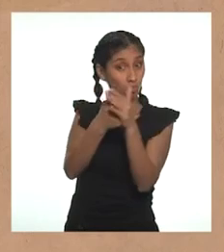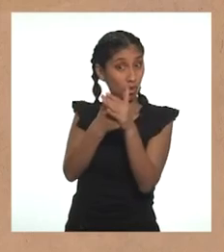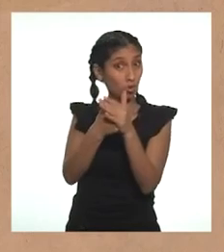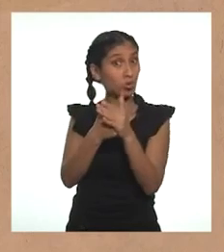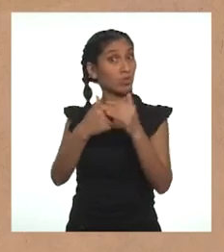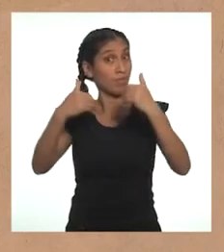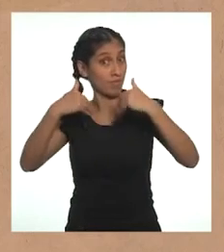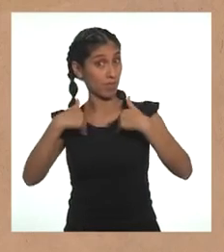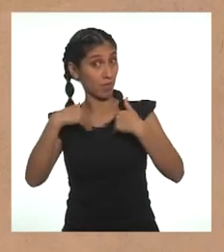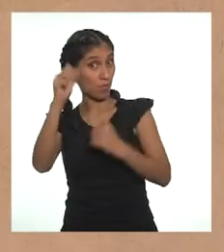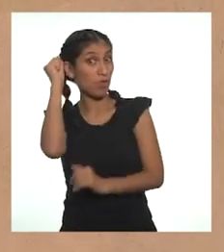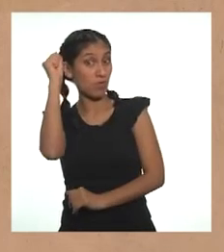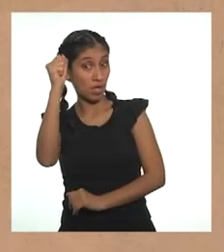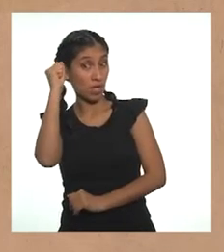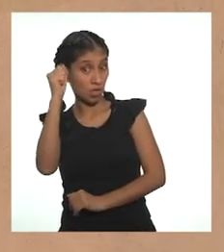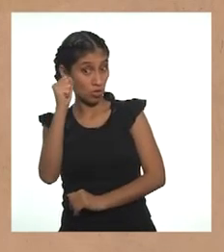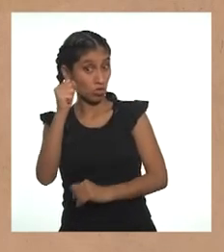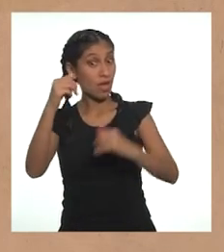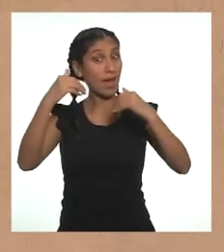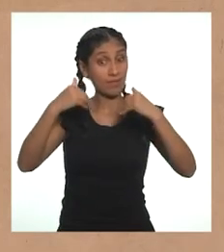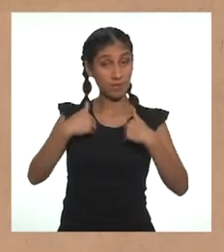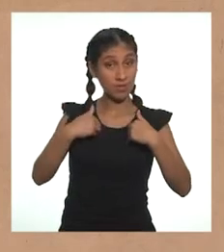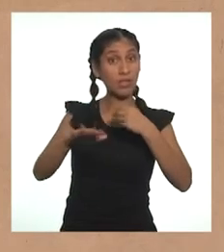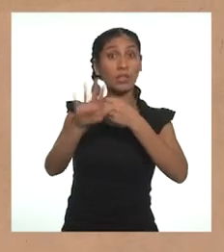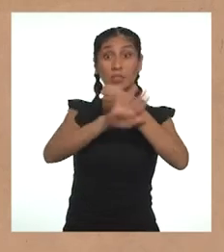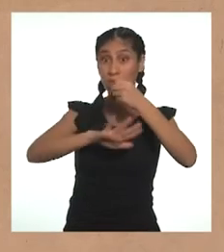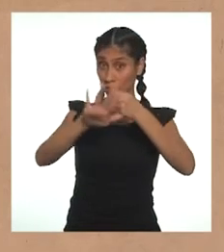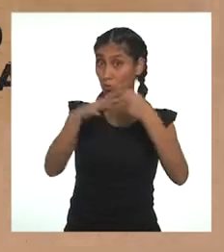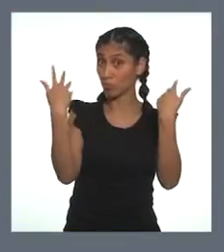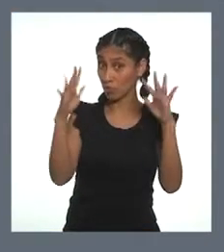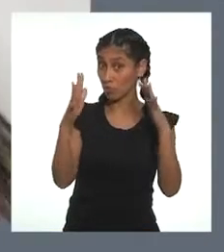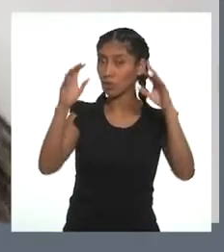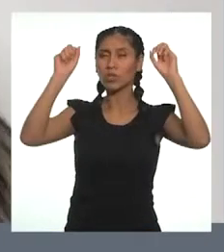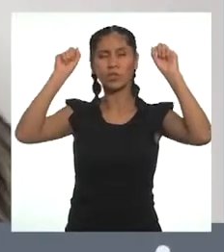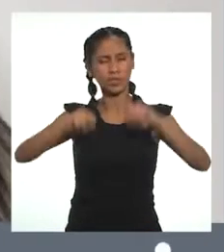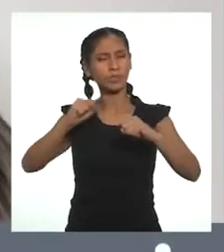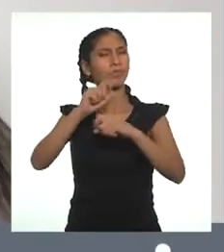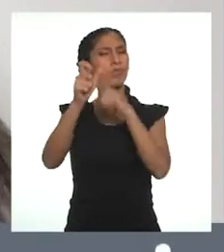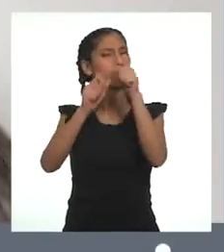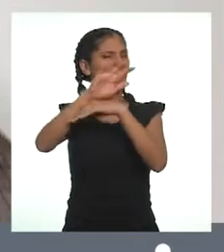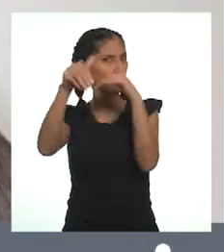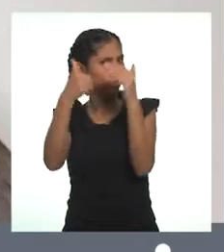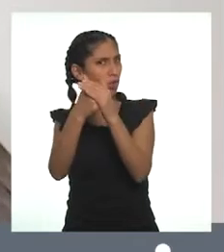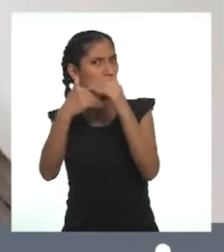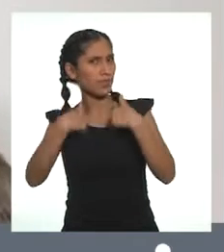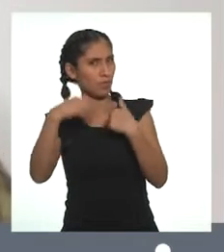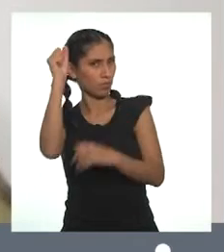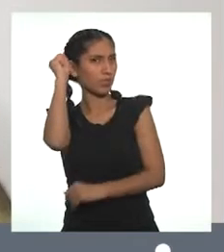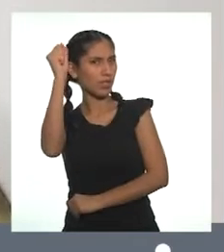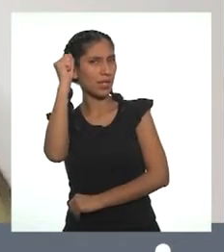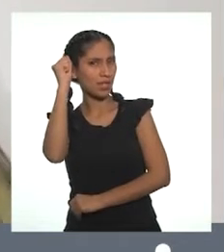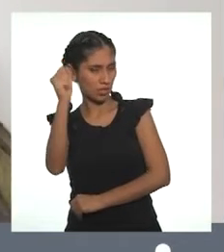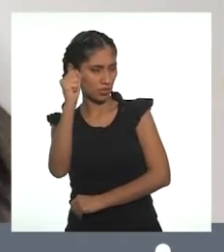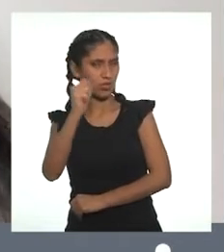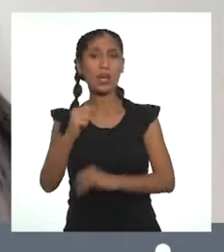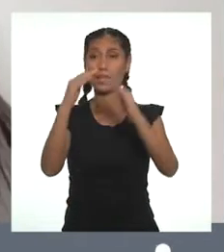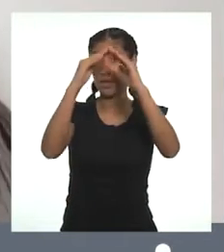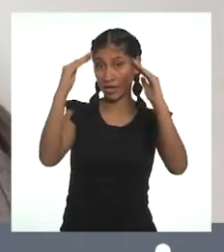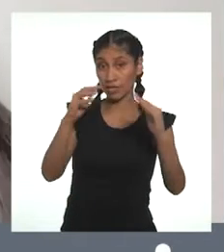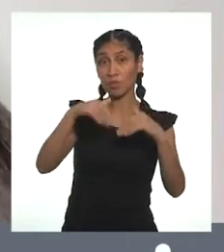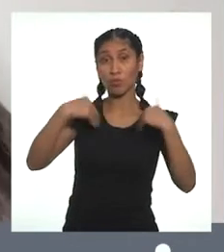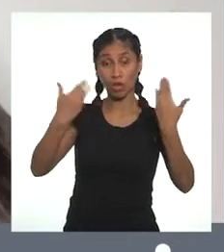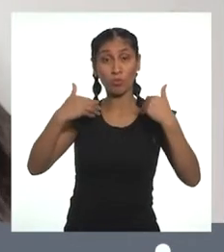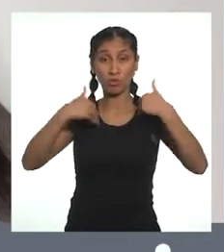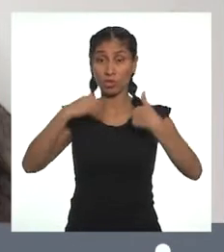¿Todos tenemos derecho a contar con servicios básicos? ¿Por qué? Claro que sí. Todas las personas tenemos derechos a contar con